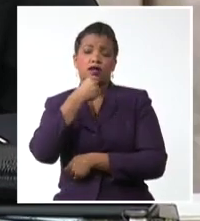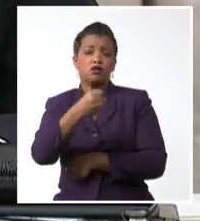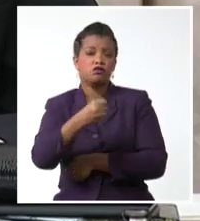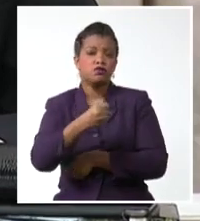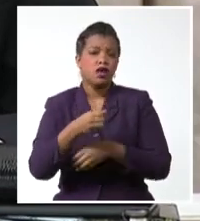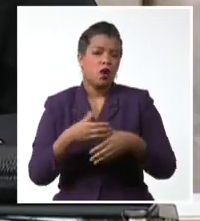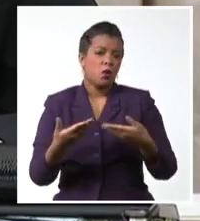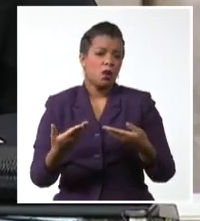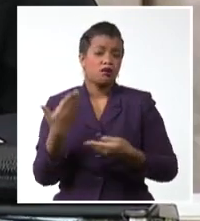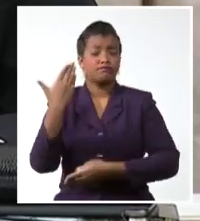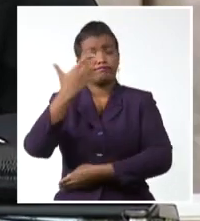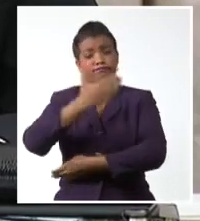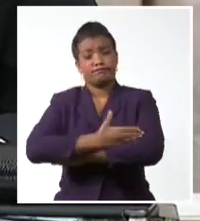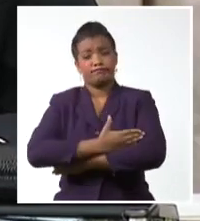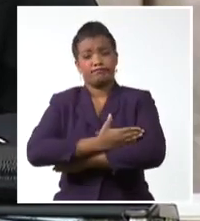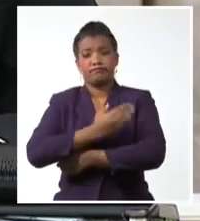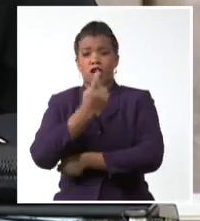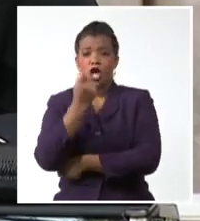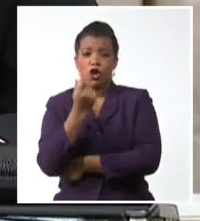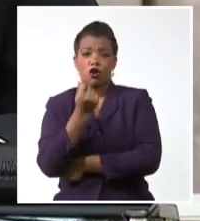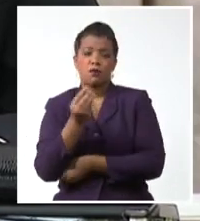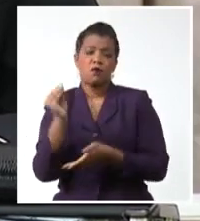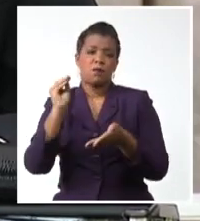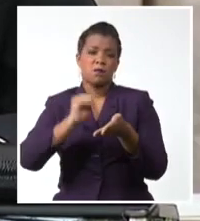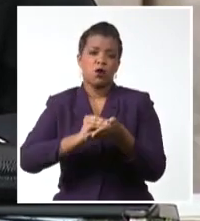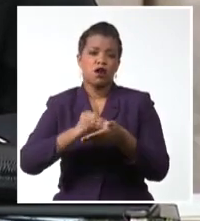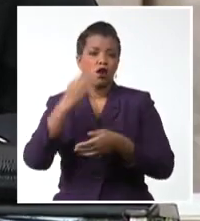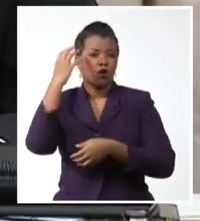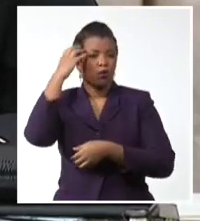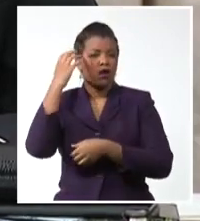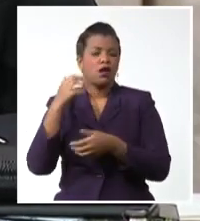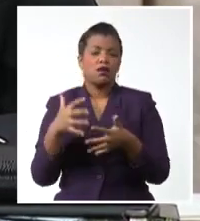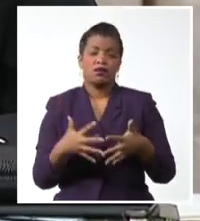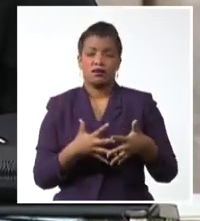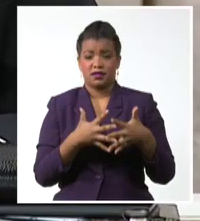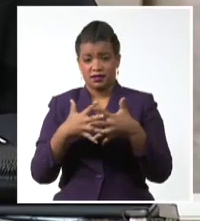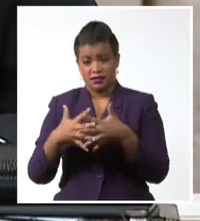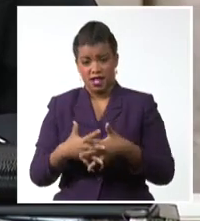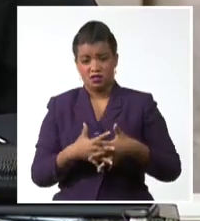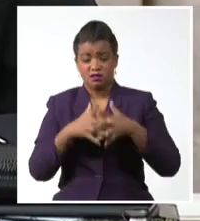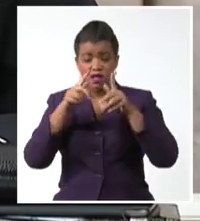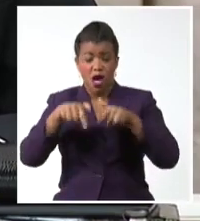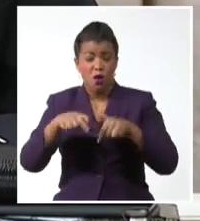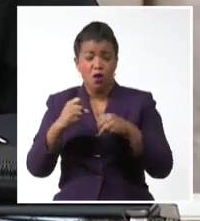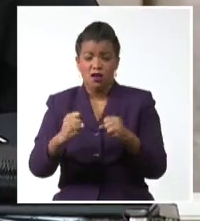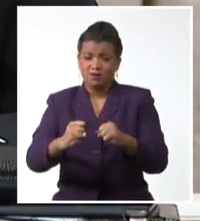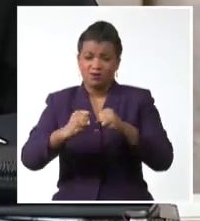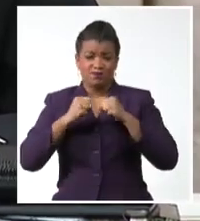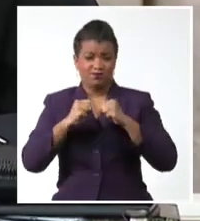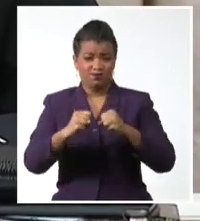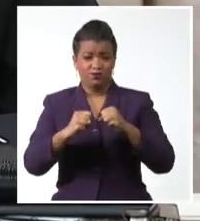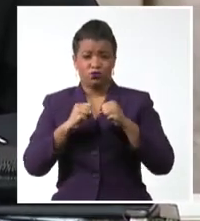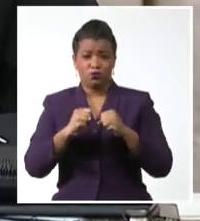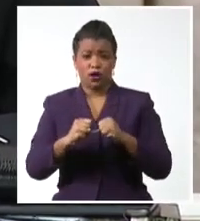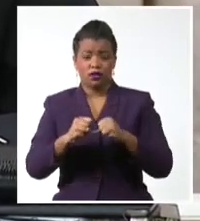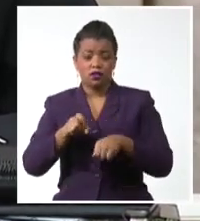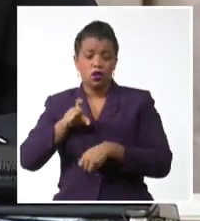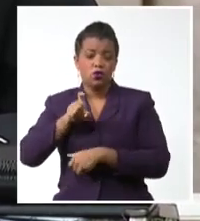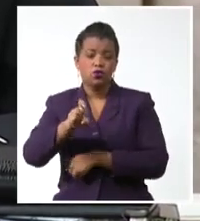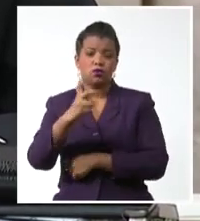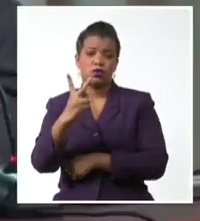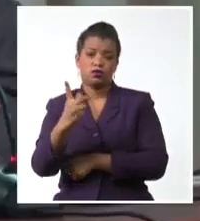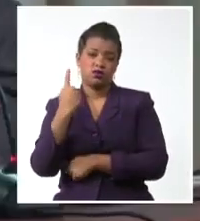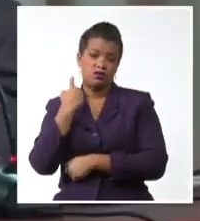comercial y financiero impuesto por el gobierno de Estados Unidos que se ha recrudecido brutalmente en los dos últimos